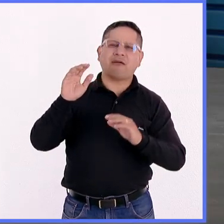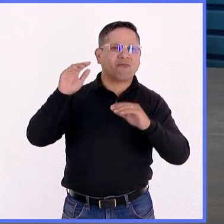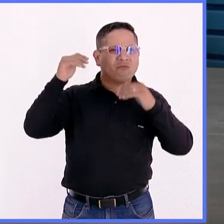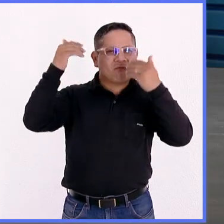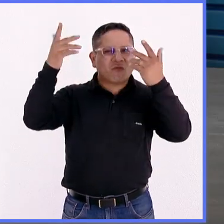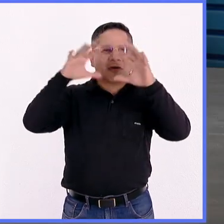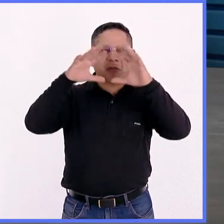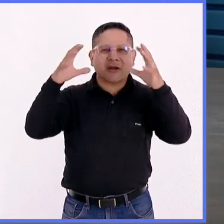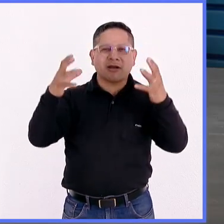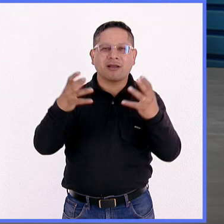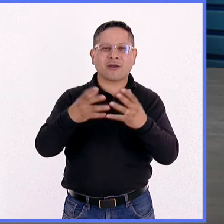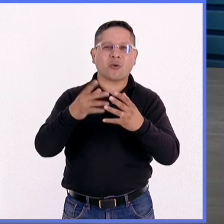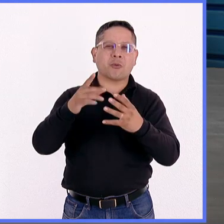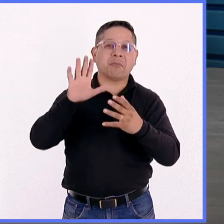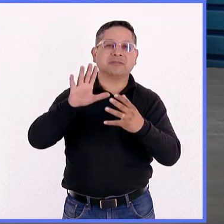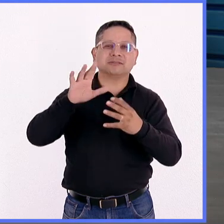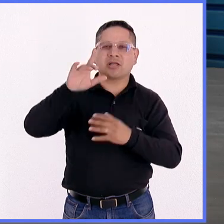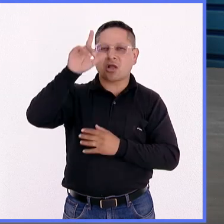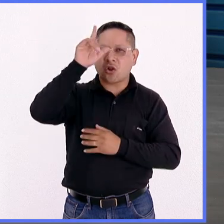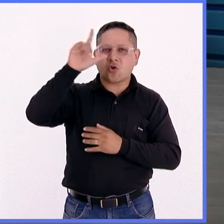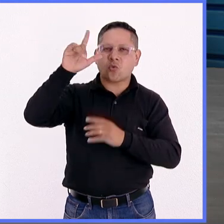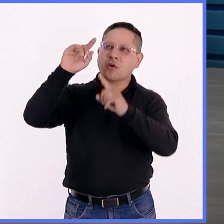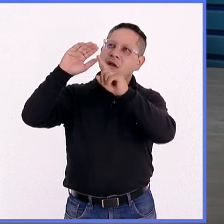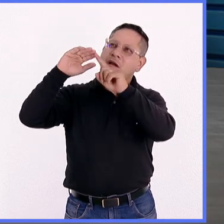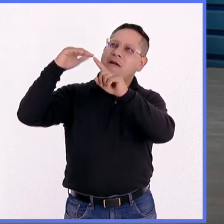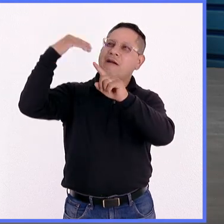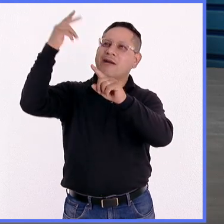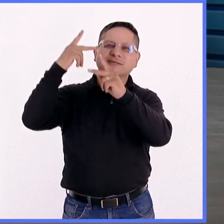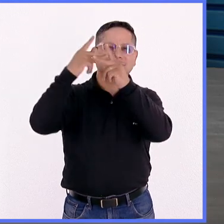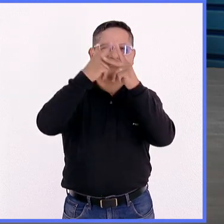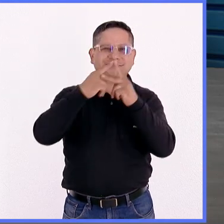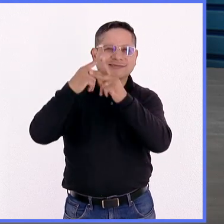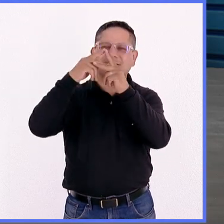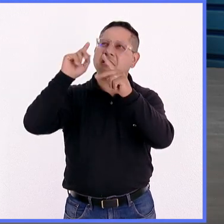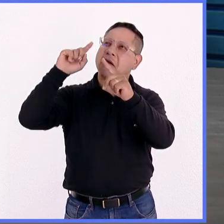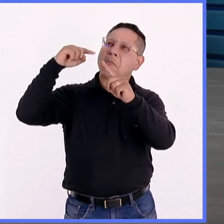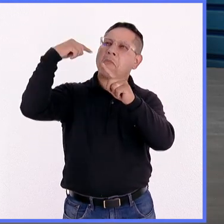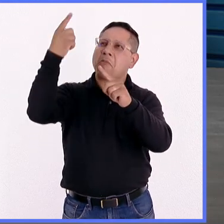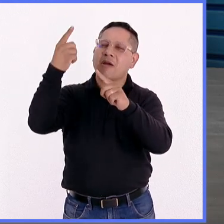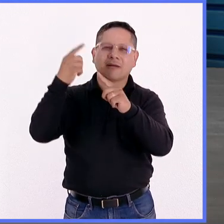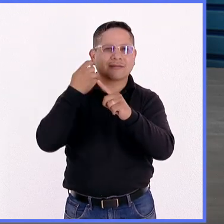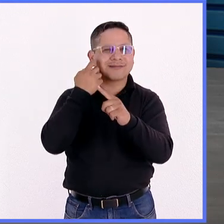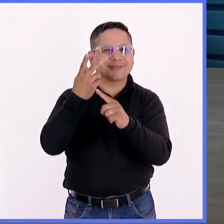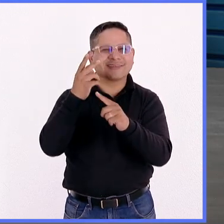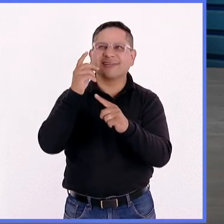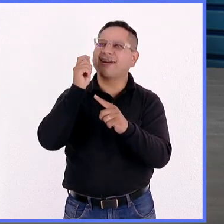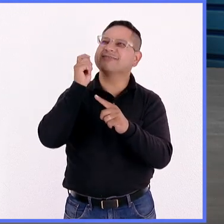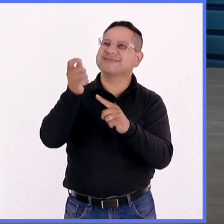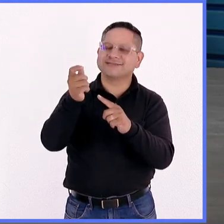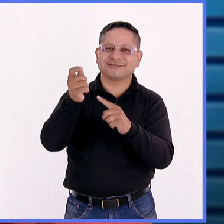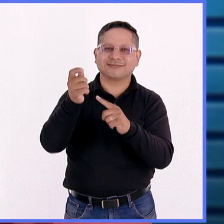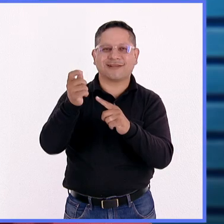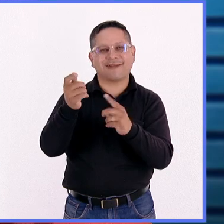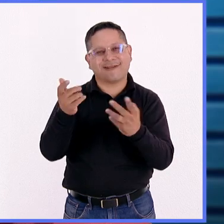luna como la de la distalícubic. Claro, hay mucho que decir al respecto. Pero es importante también todo el acompañamiento que se les da.